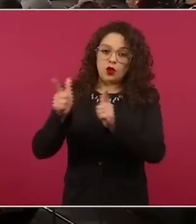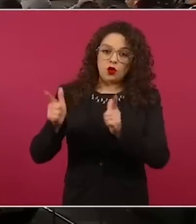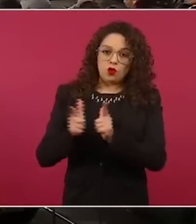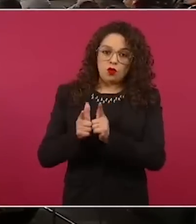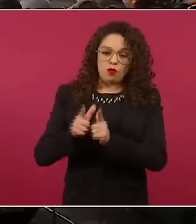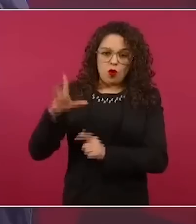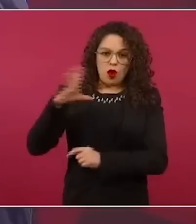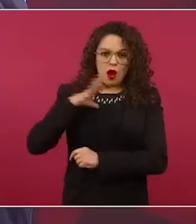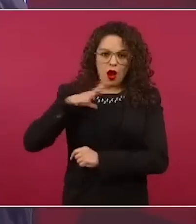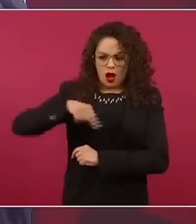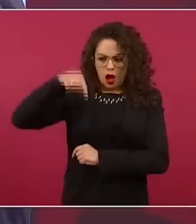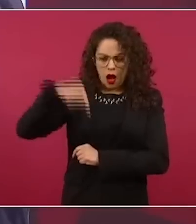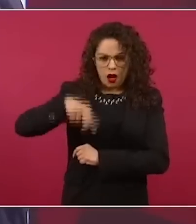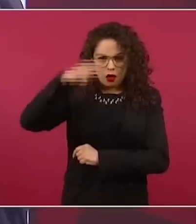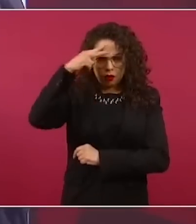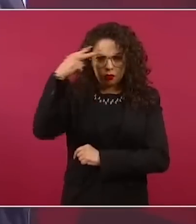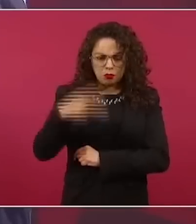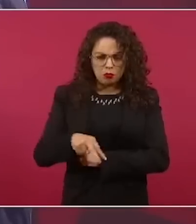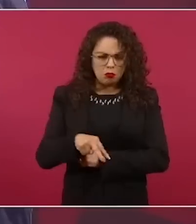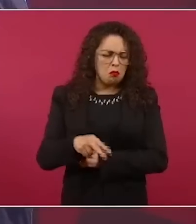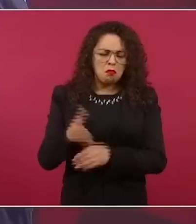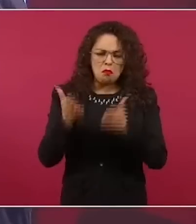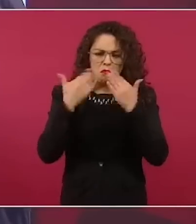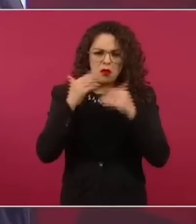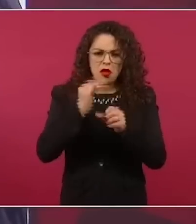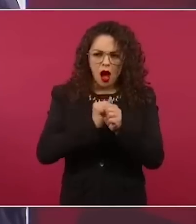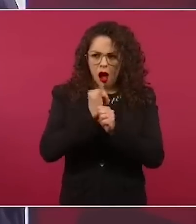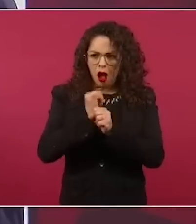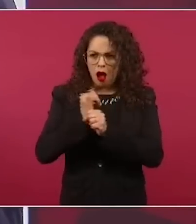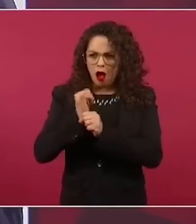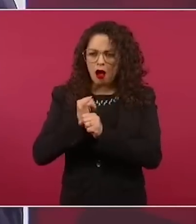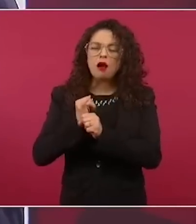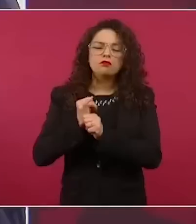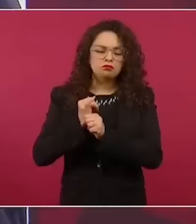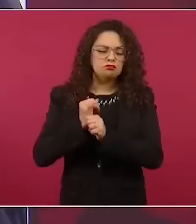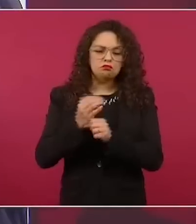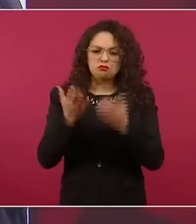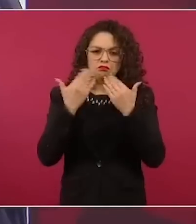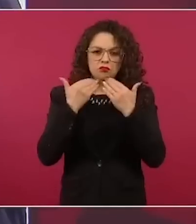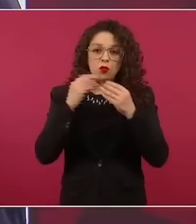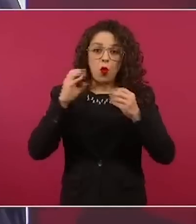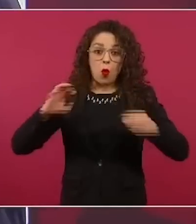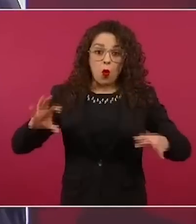establecido en México o estén colaborando con carteles de drogas. Entonces,